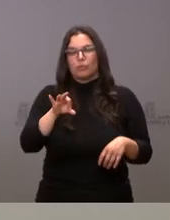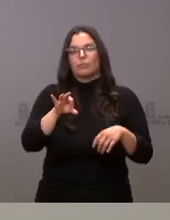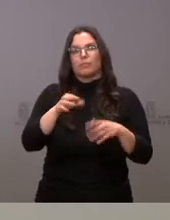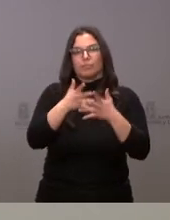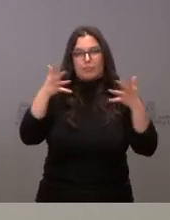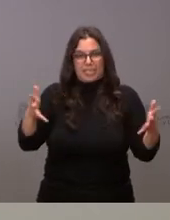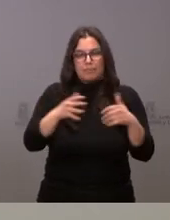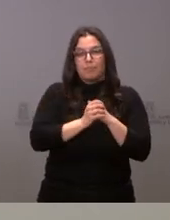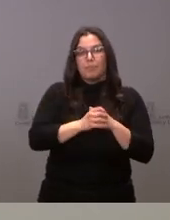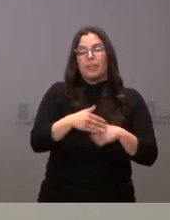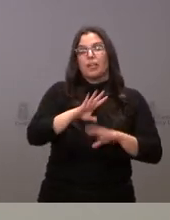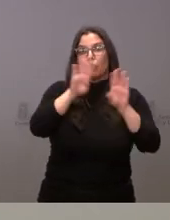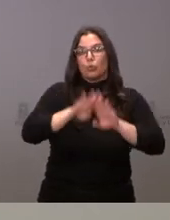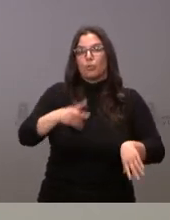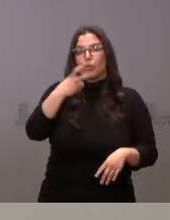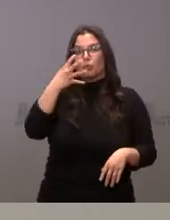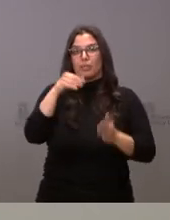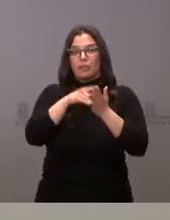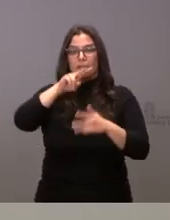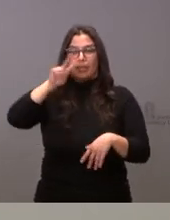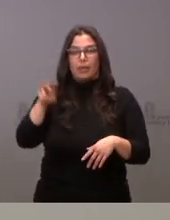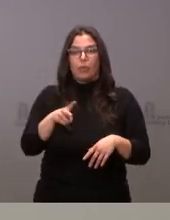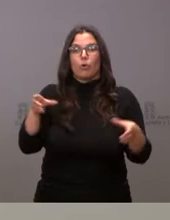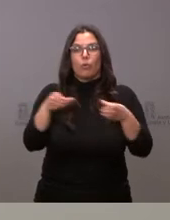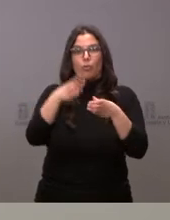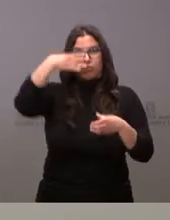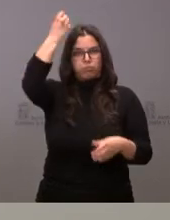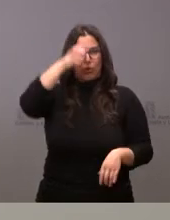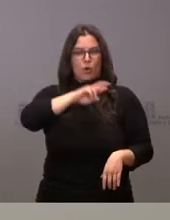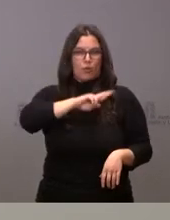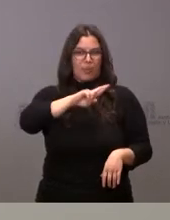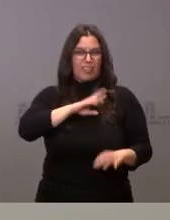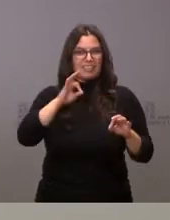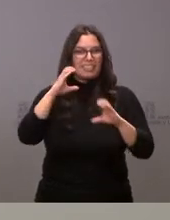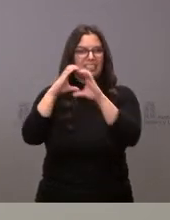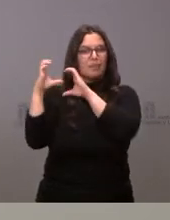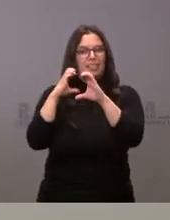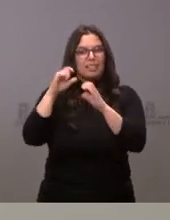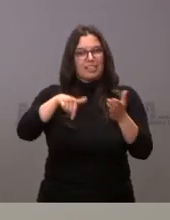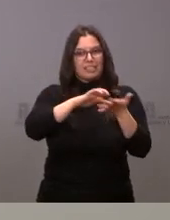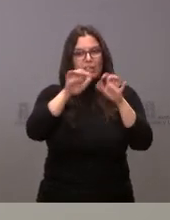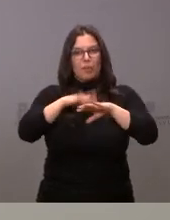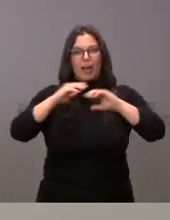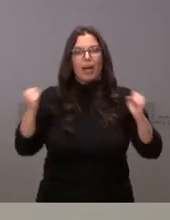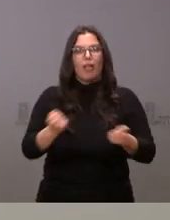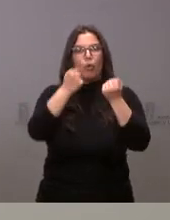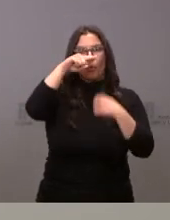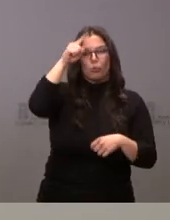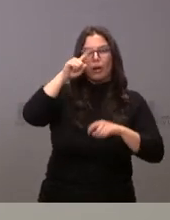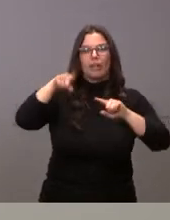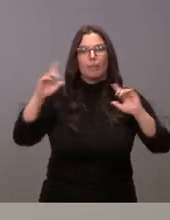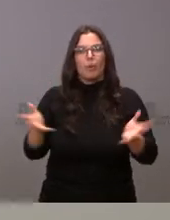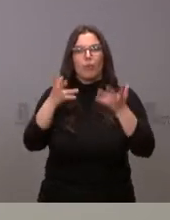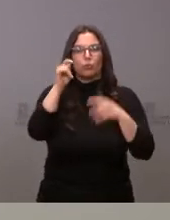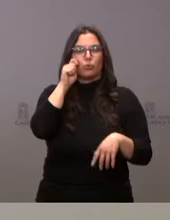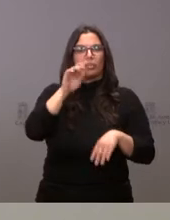250.000 euros a las Juntas de Cofradía de Semana Santa de Castilla y León para acciones culturales y de promoción turística en este año